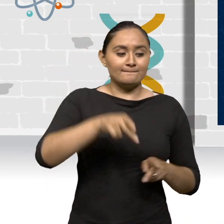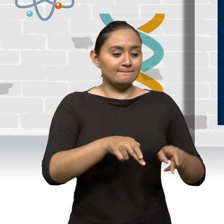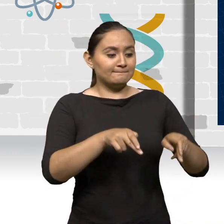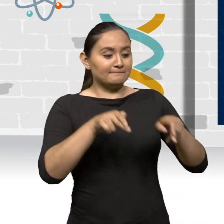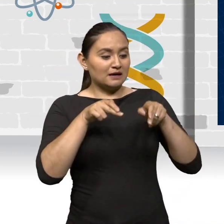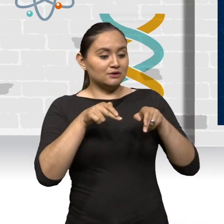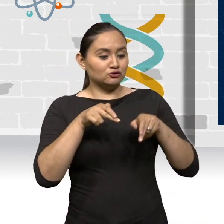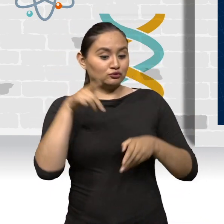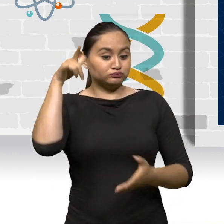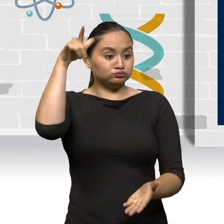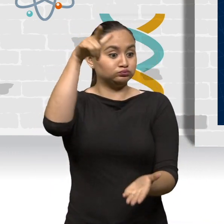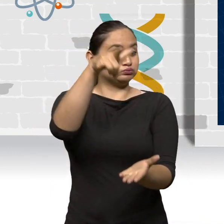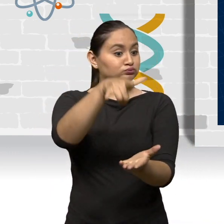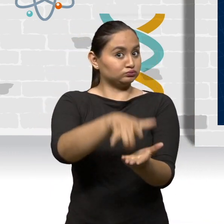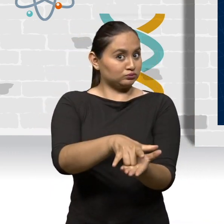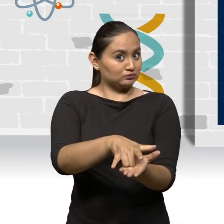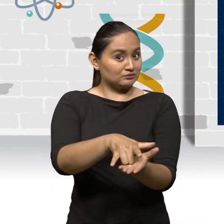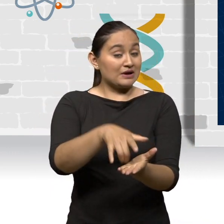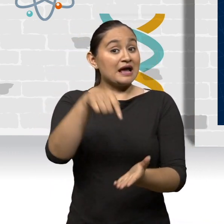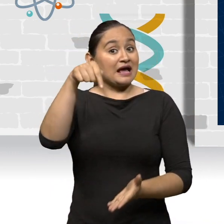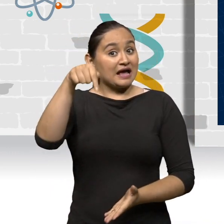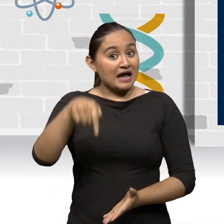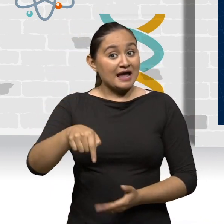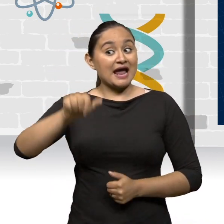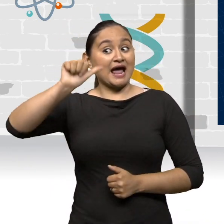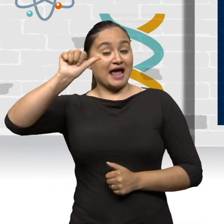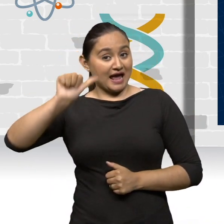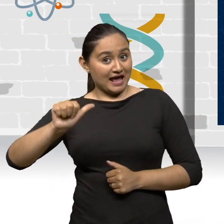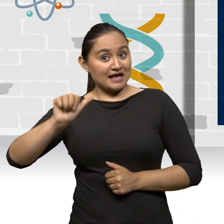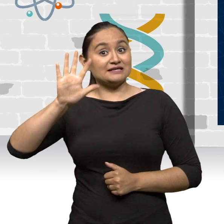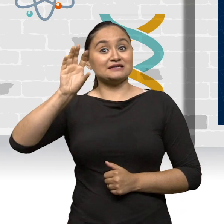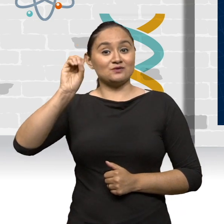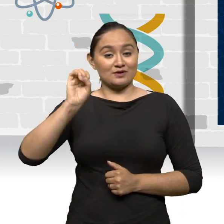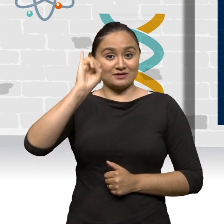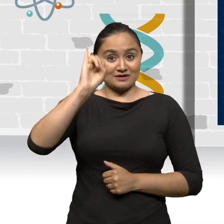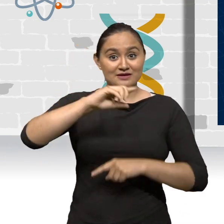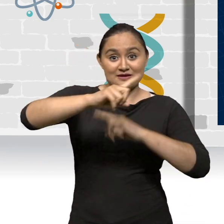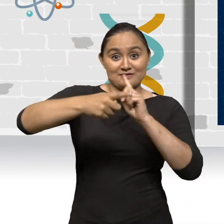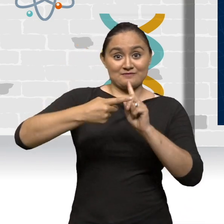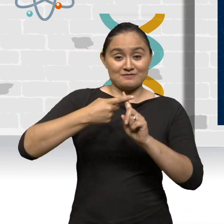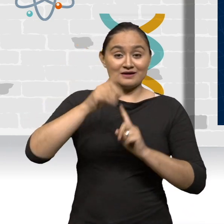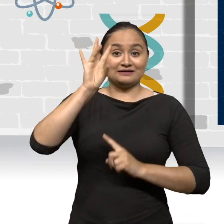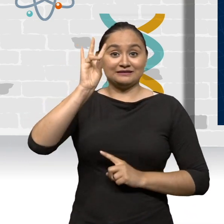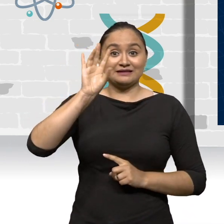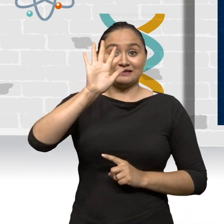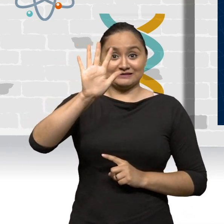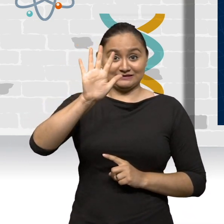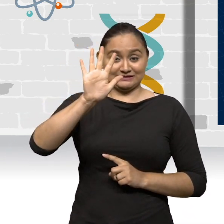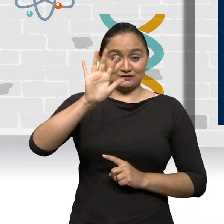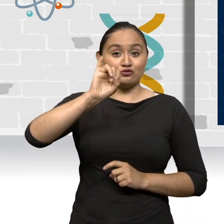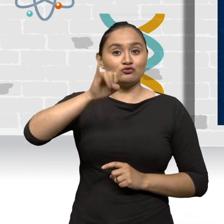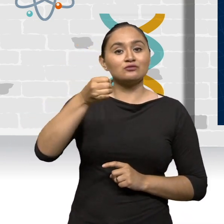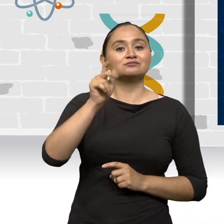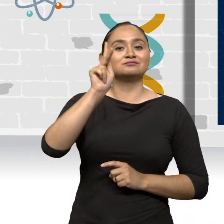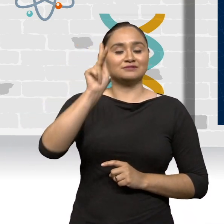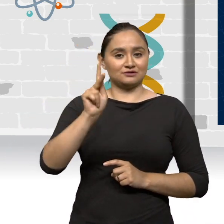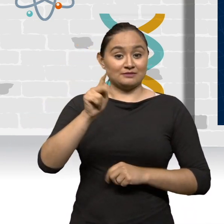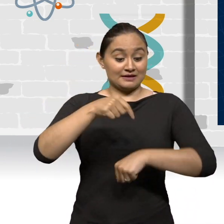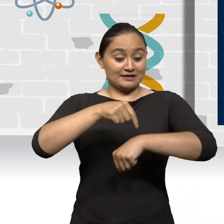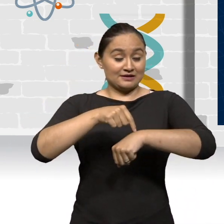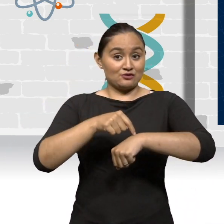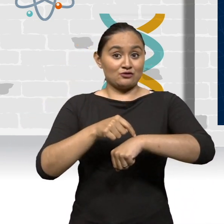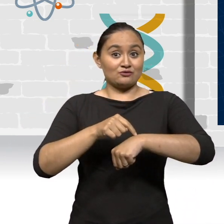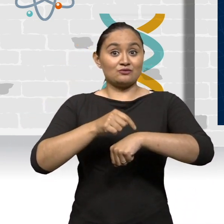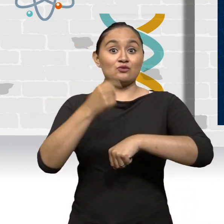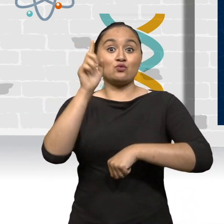permiso para aterrizar cuando esta está en la posición A, 50I más 75J kilómetros. Tu reloj marca